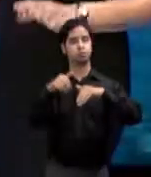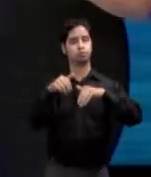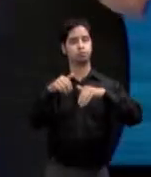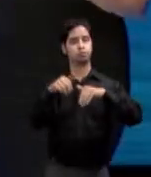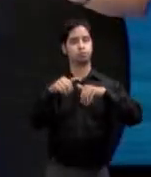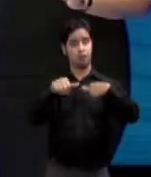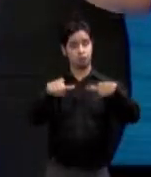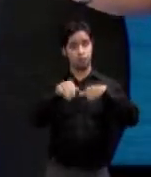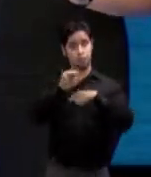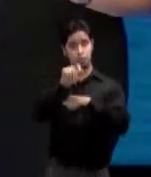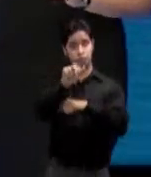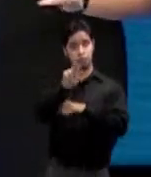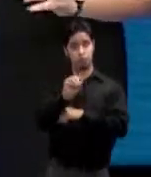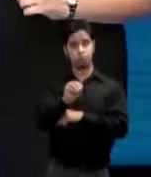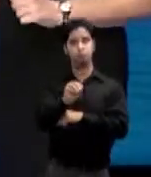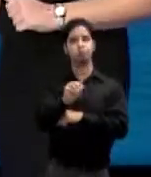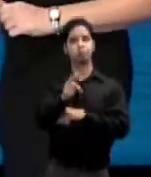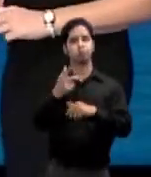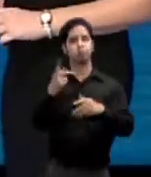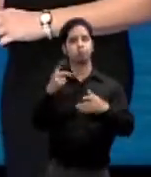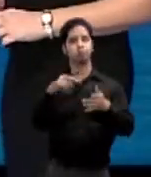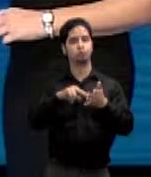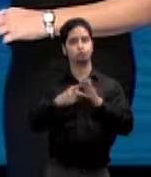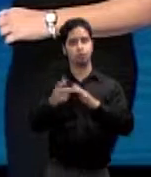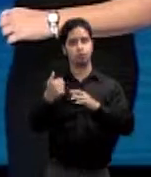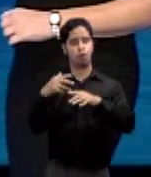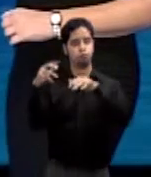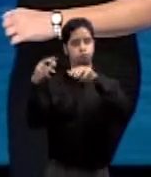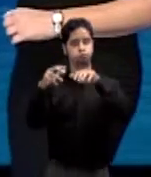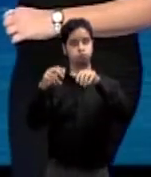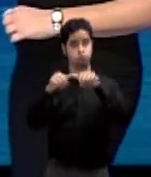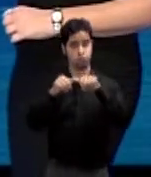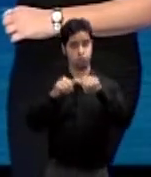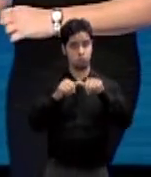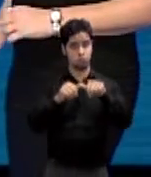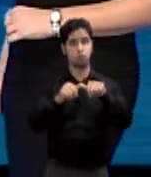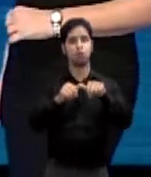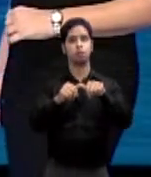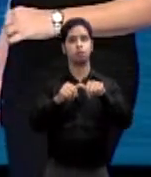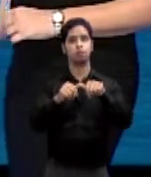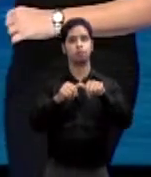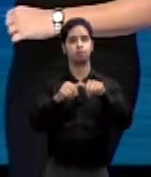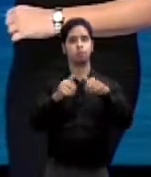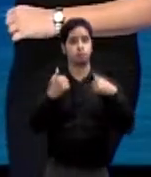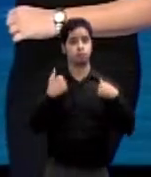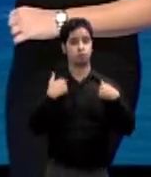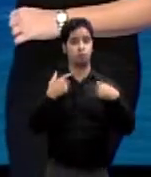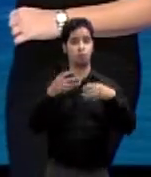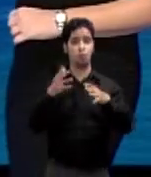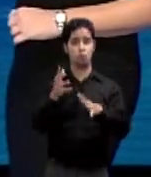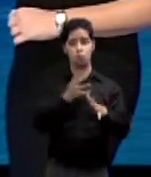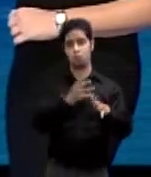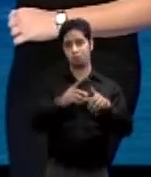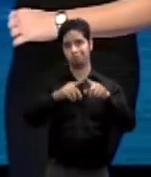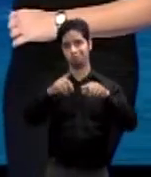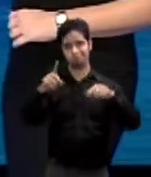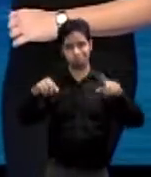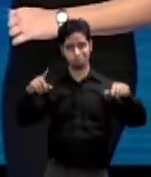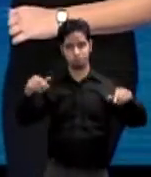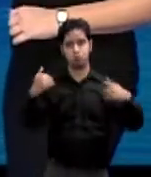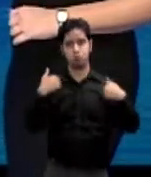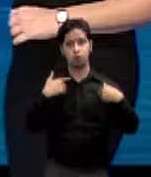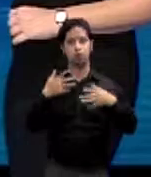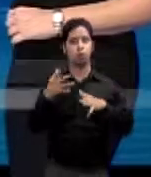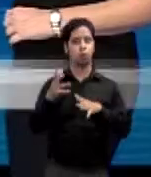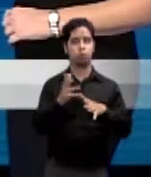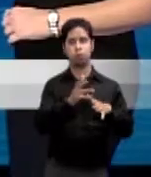producto de una vaguada que aún persiste, además del flujo de vientos tan variable que hemos tenido el día de hoy. Estuvimos viento entrando del norte,